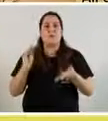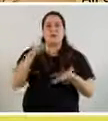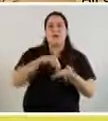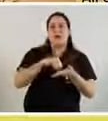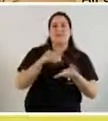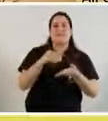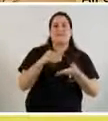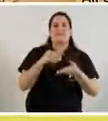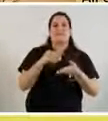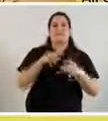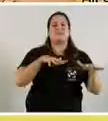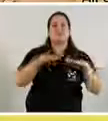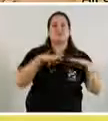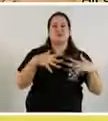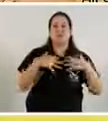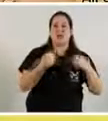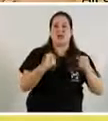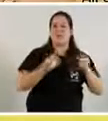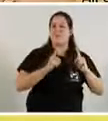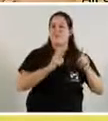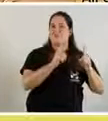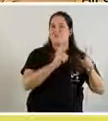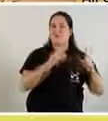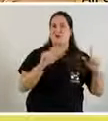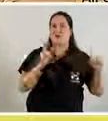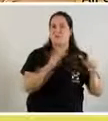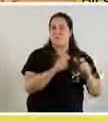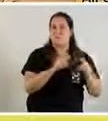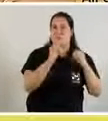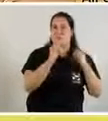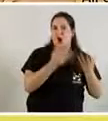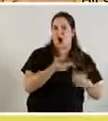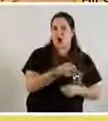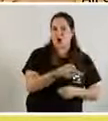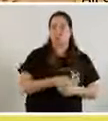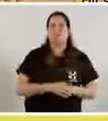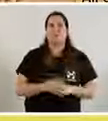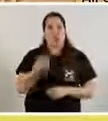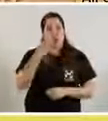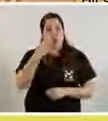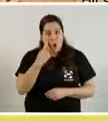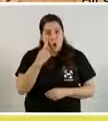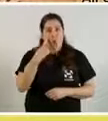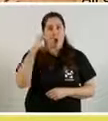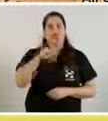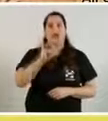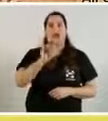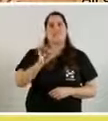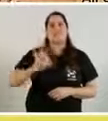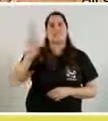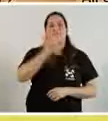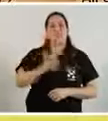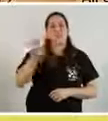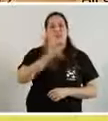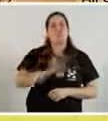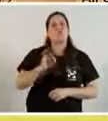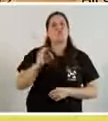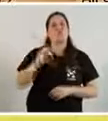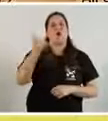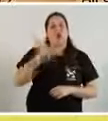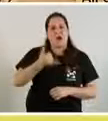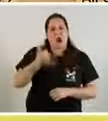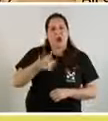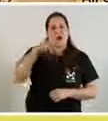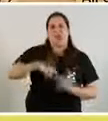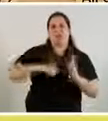Ahora, tenemos que ser muy cuidadosos porque el virus sigue circulando. Circula en la Ciudad, circula en otras zonas de la Argentina